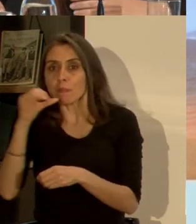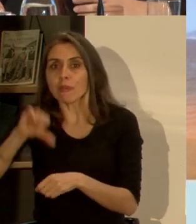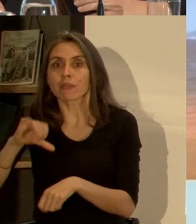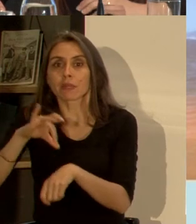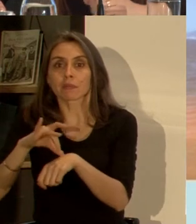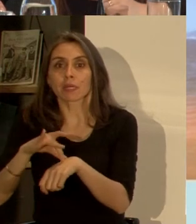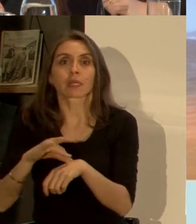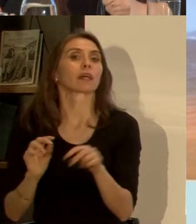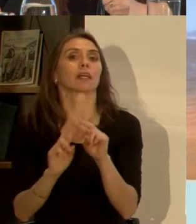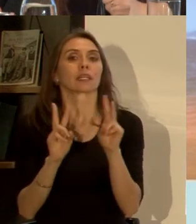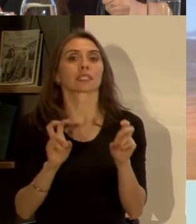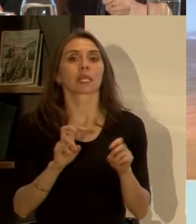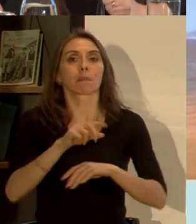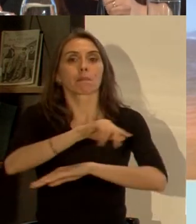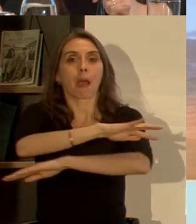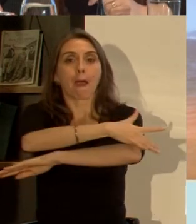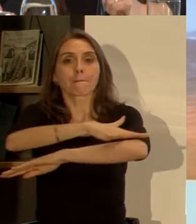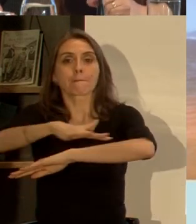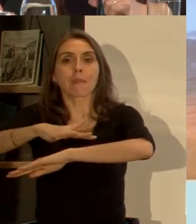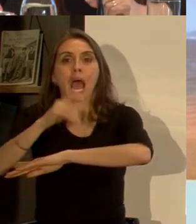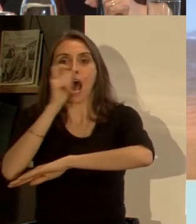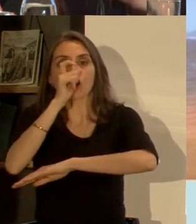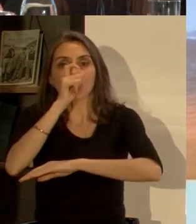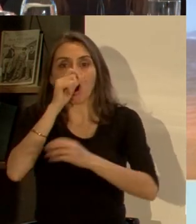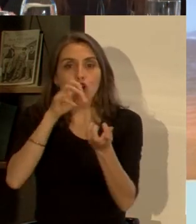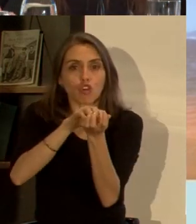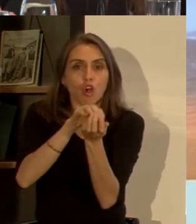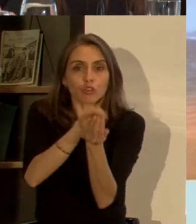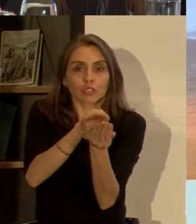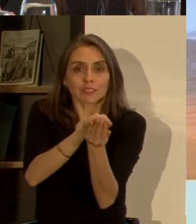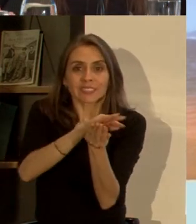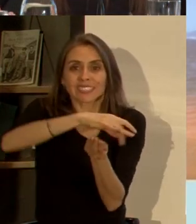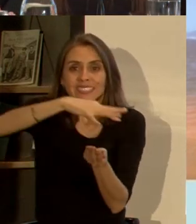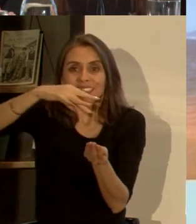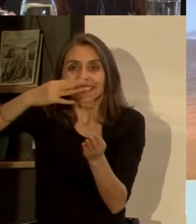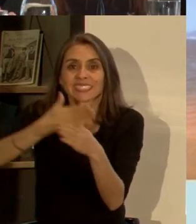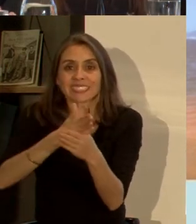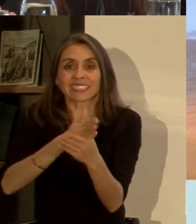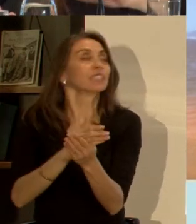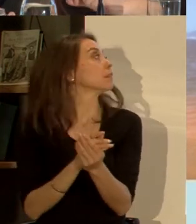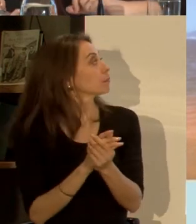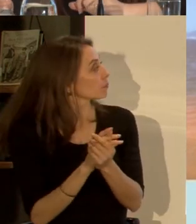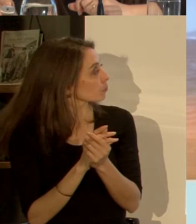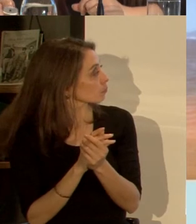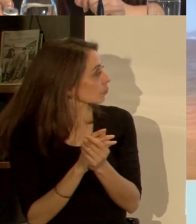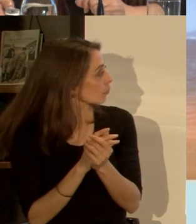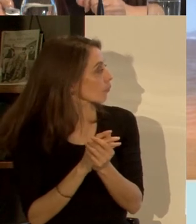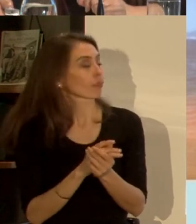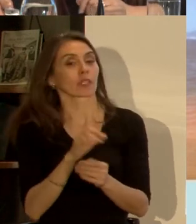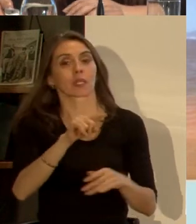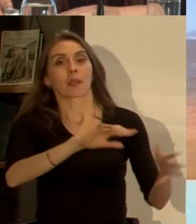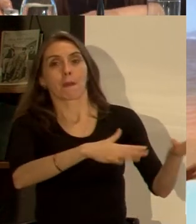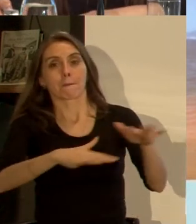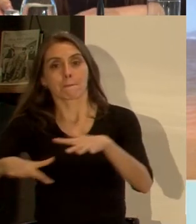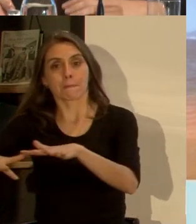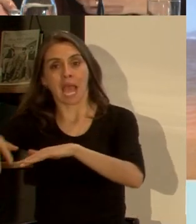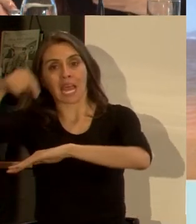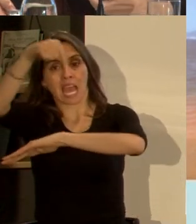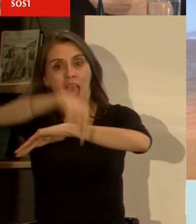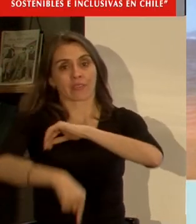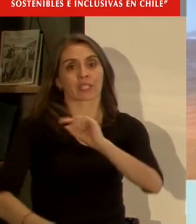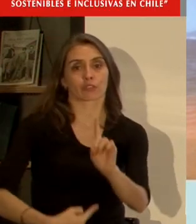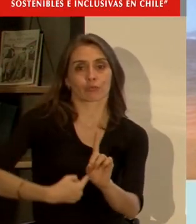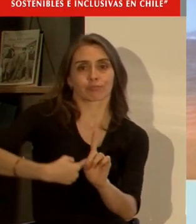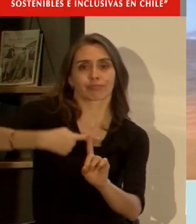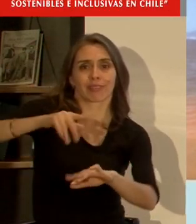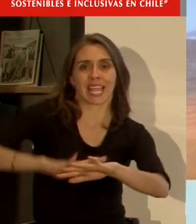ocurrió hace poco con el tema de la marea roja y el tema de la marea roja es interesante porque obviamente con el aumento de las temperaturas en el mar